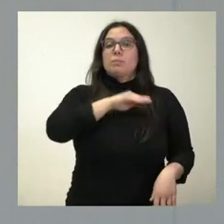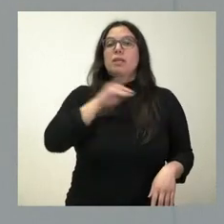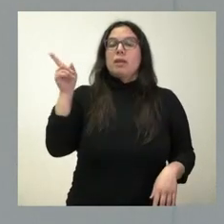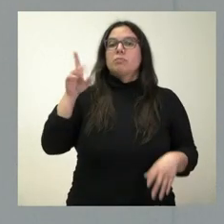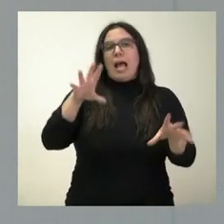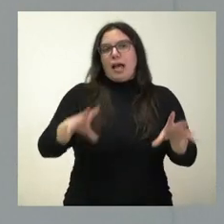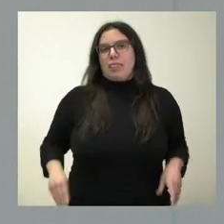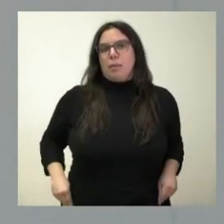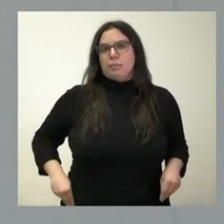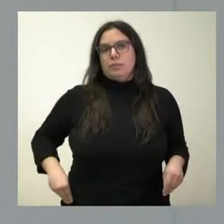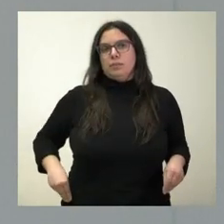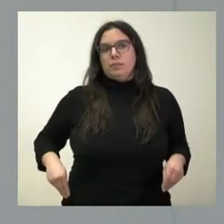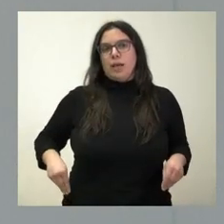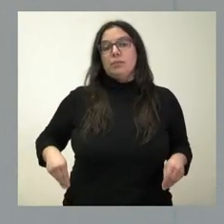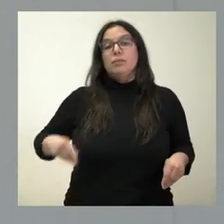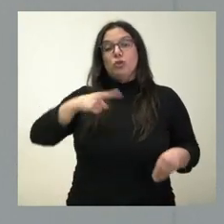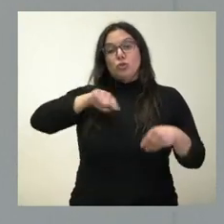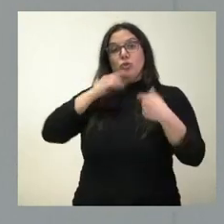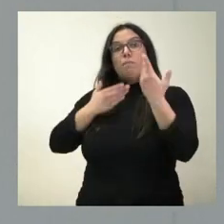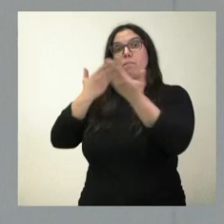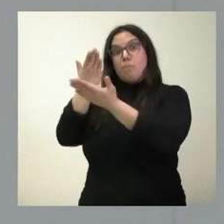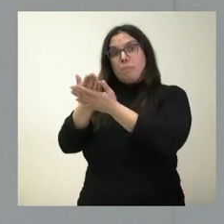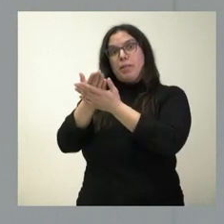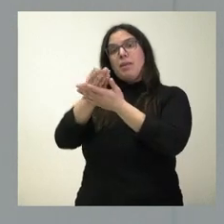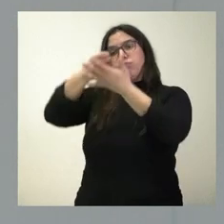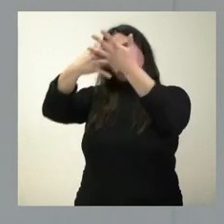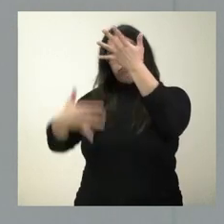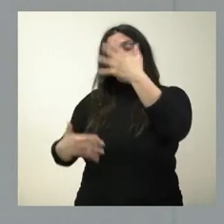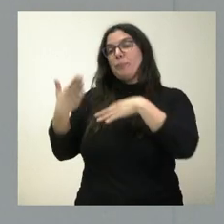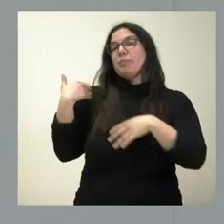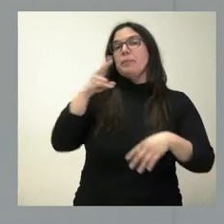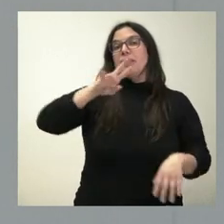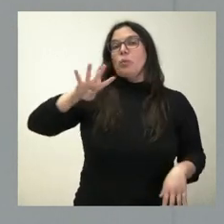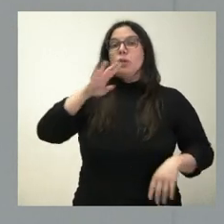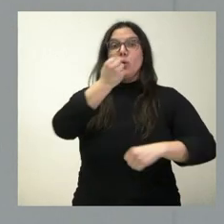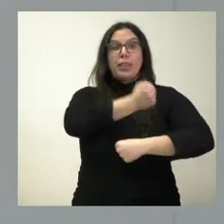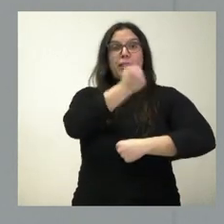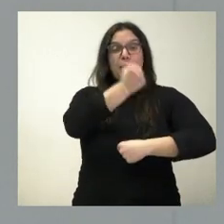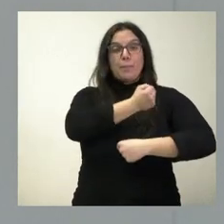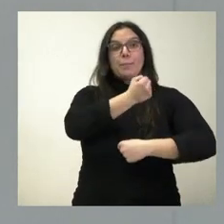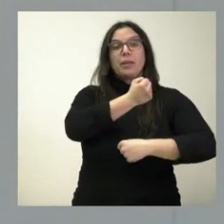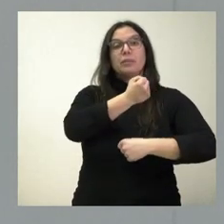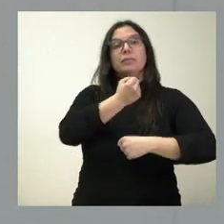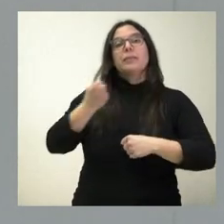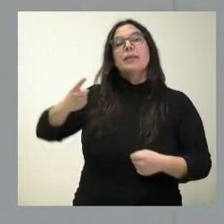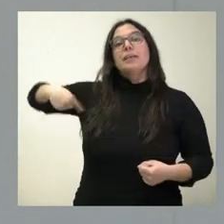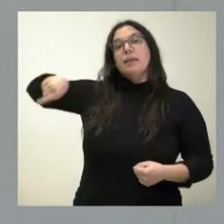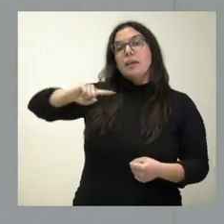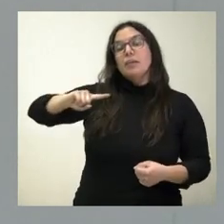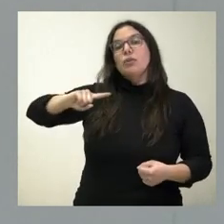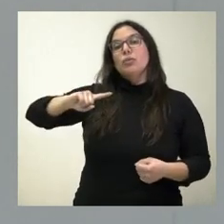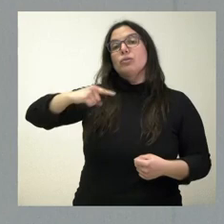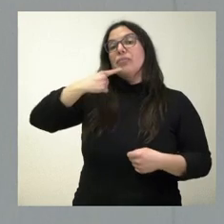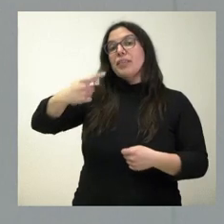parcialmente esta solicitud de la Junta de Castilla y León. Recordarles ustedes que el día 24 de diciembre amplió algunas de las